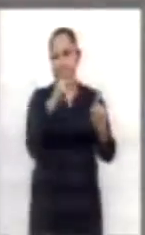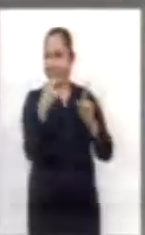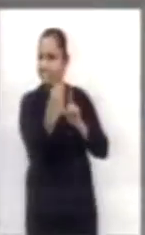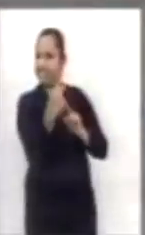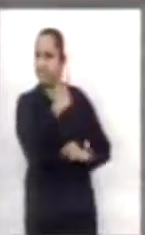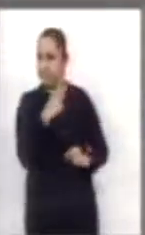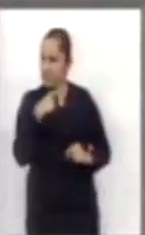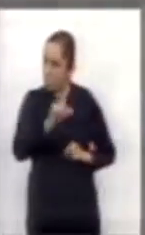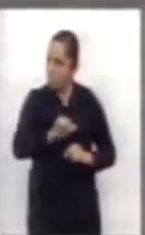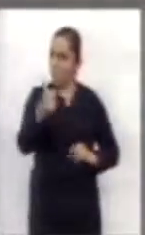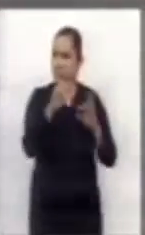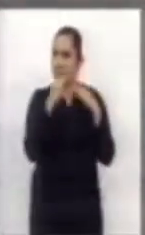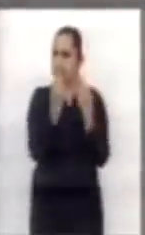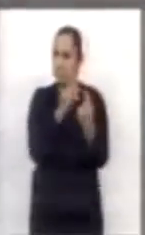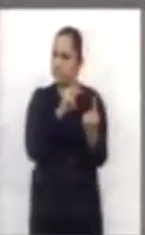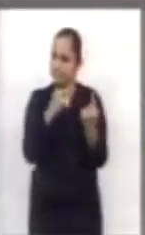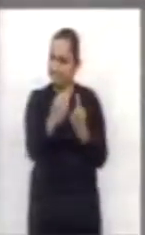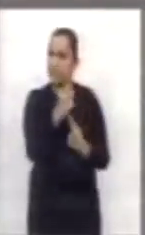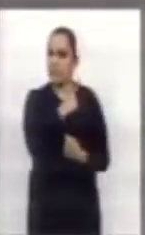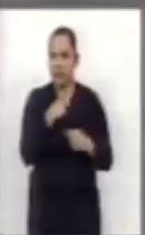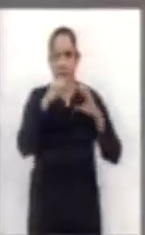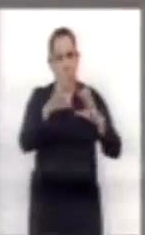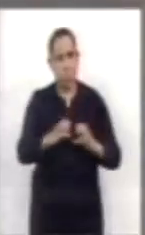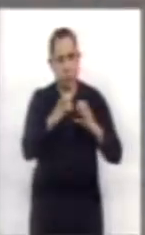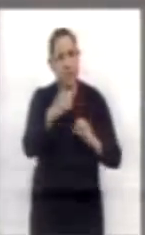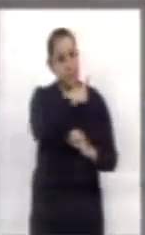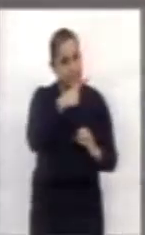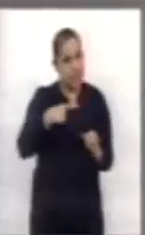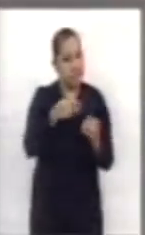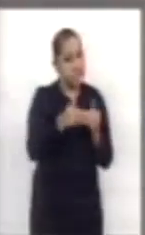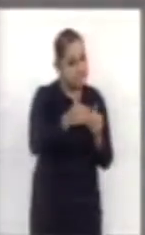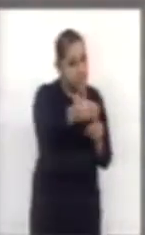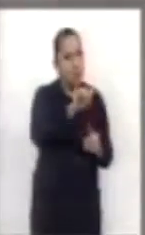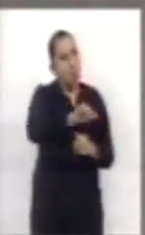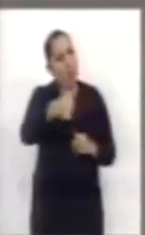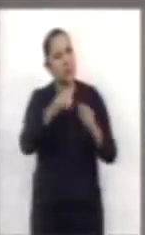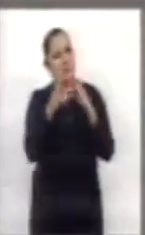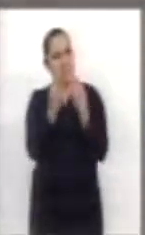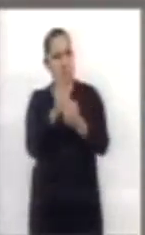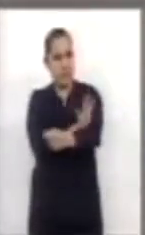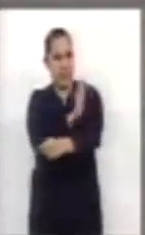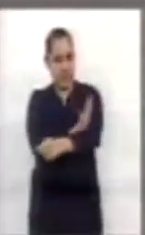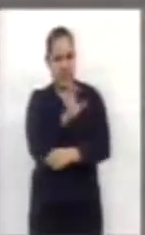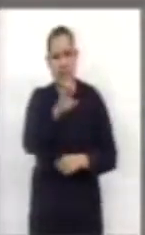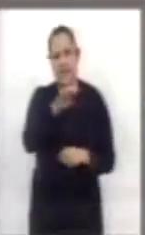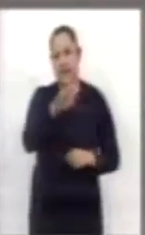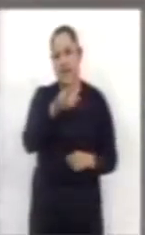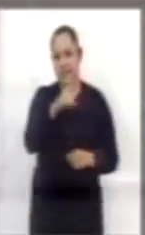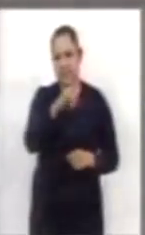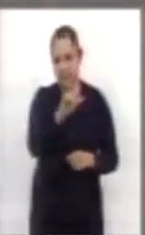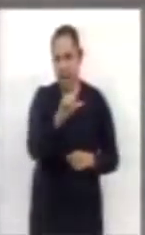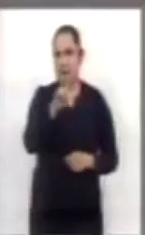Se necesita apostar por las energías limpias y renovables, así como acciones que tiendan